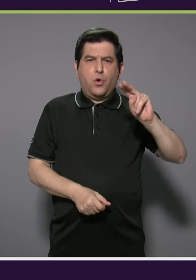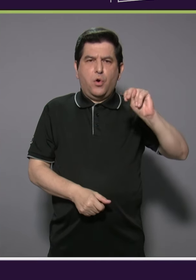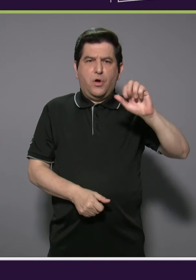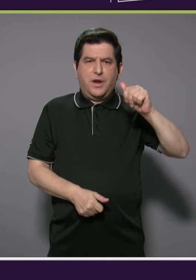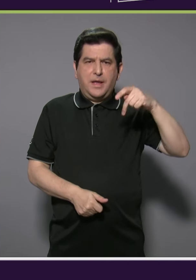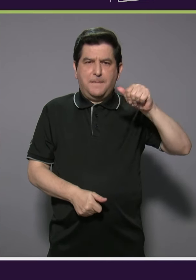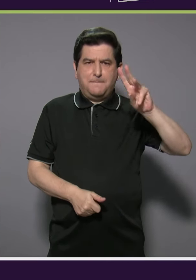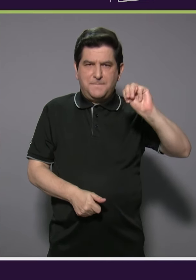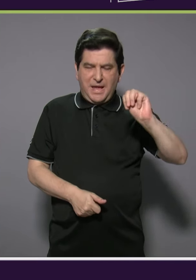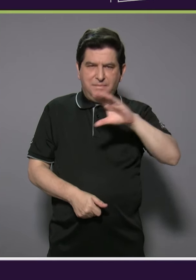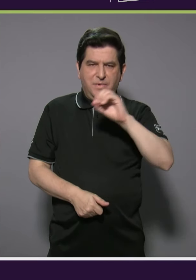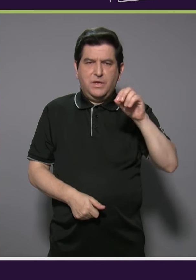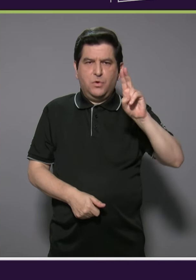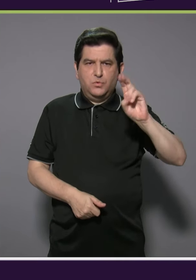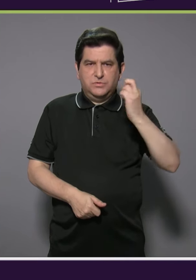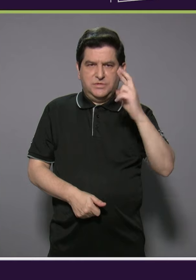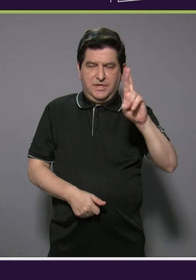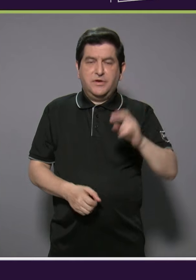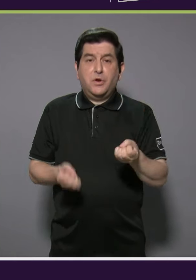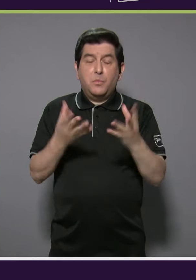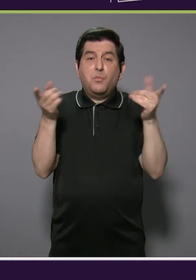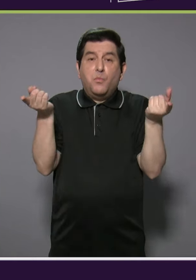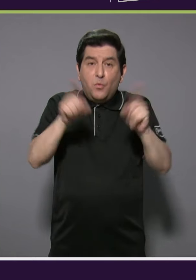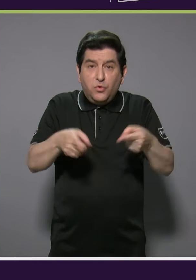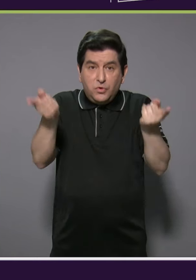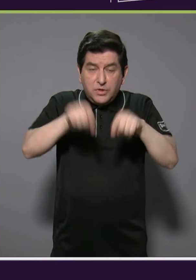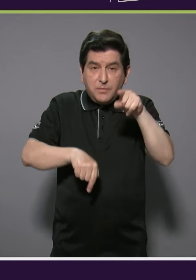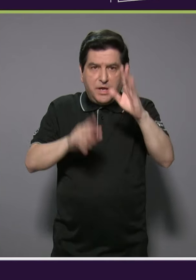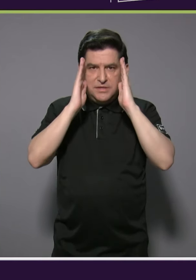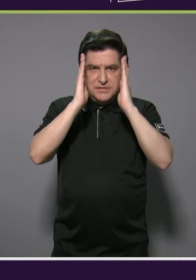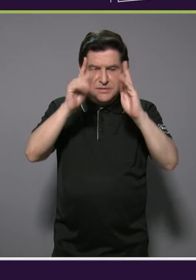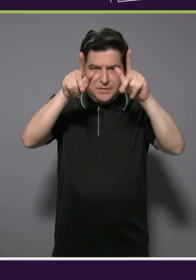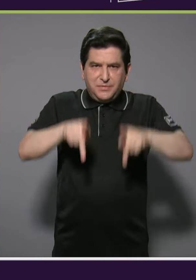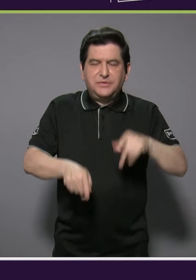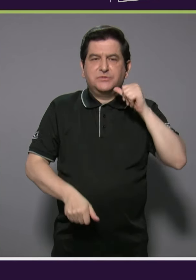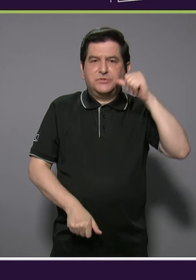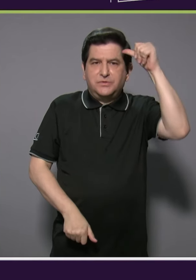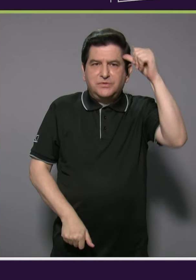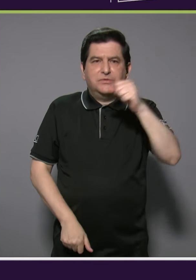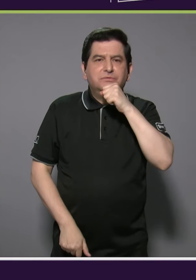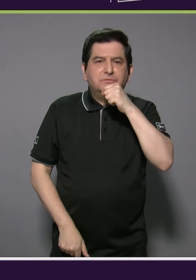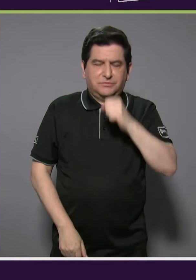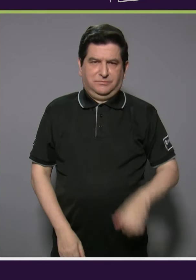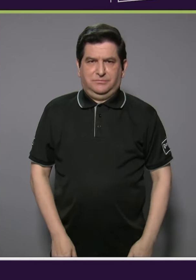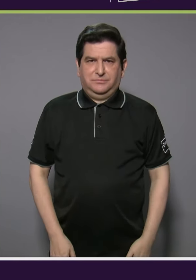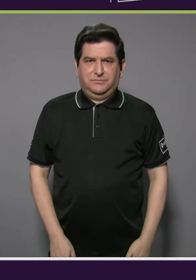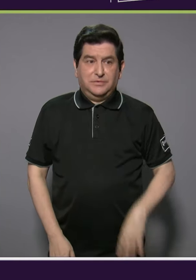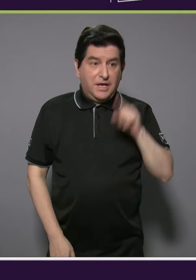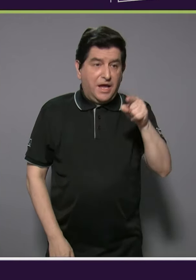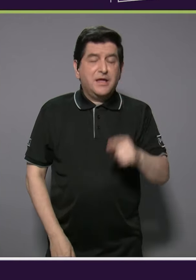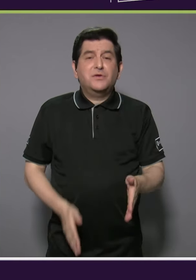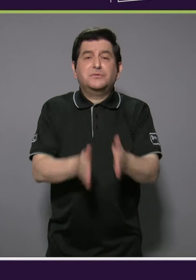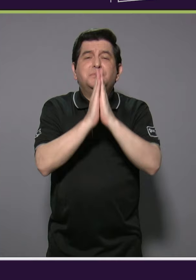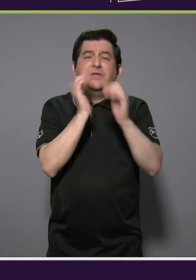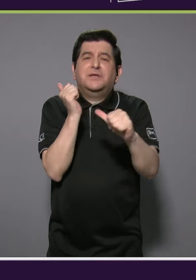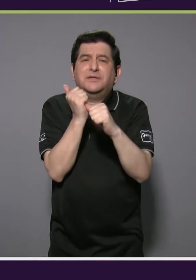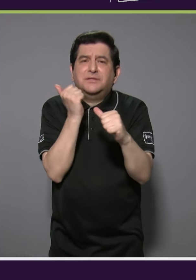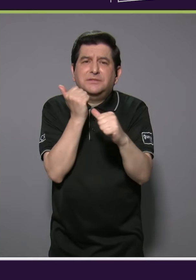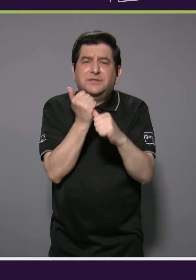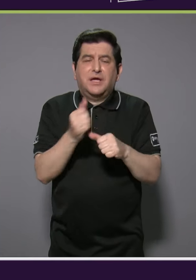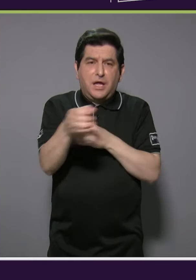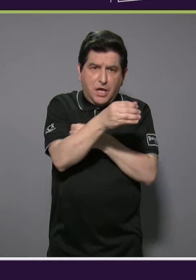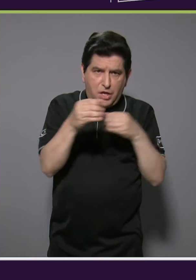se presentan muchos casos que usted atiende de personas adultas mayores que vienen a asesorarse en los